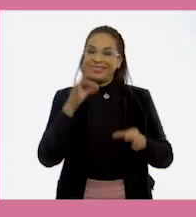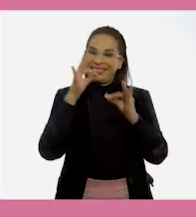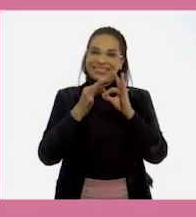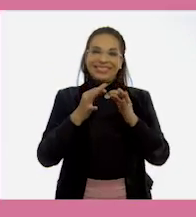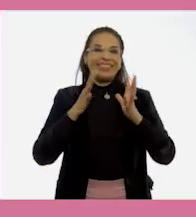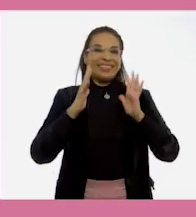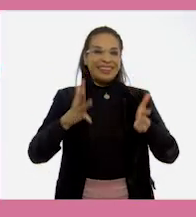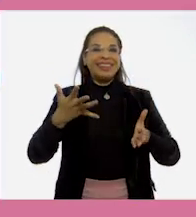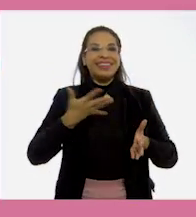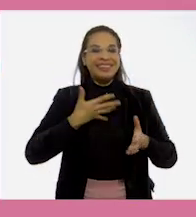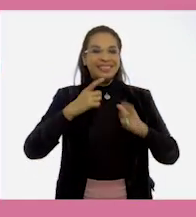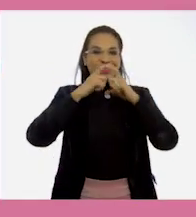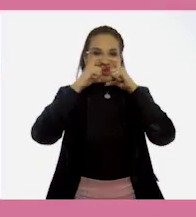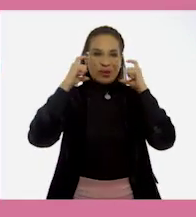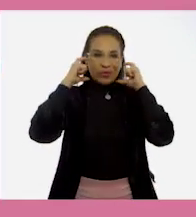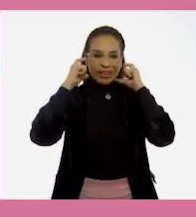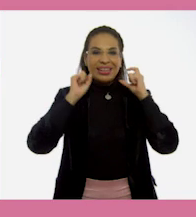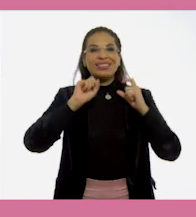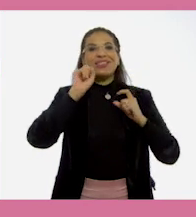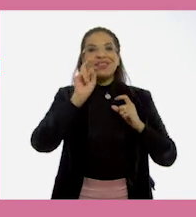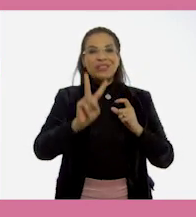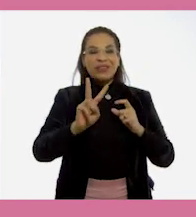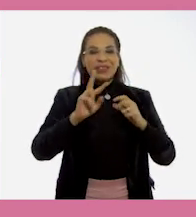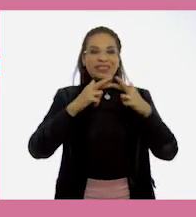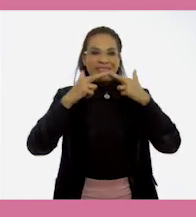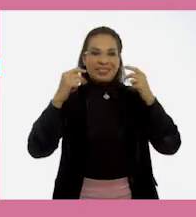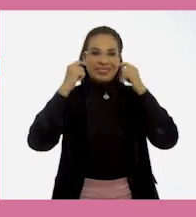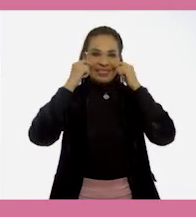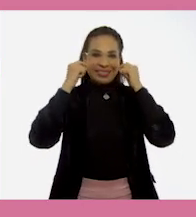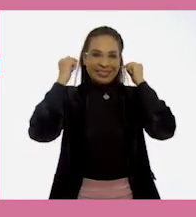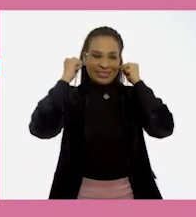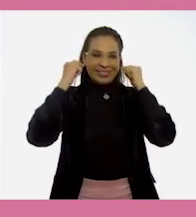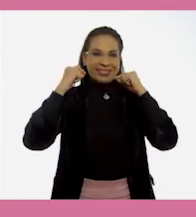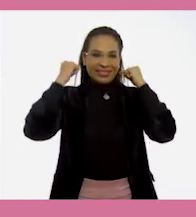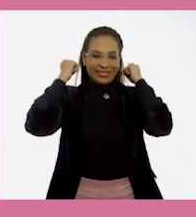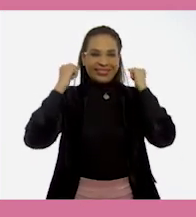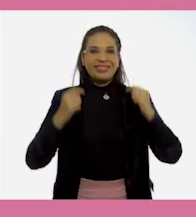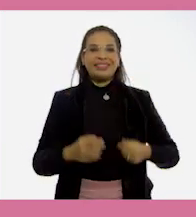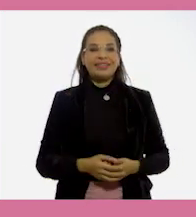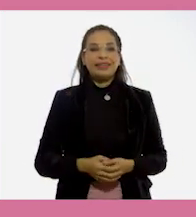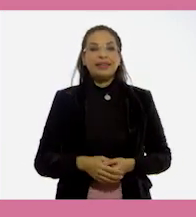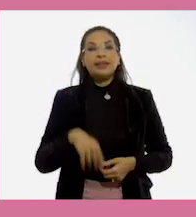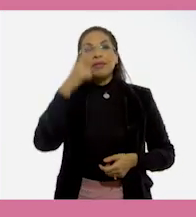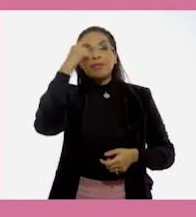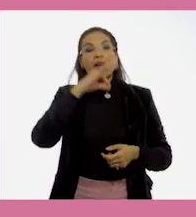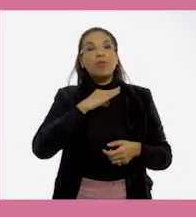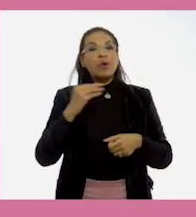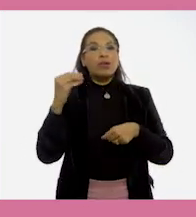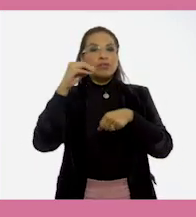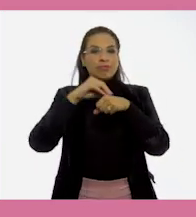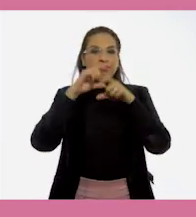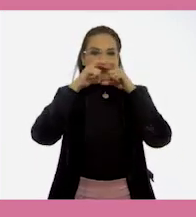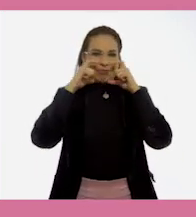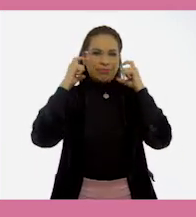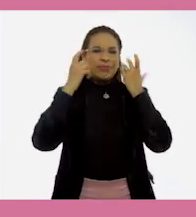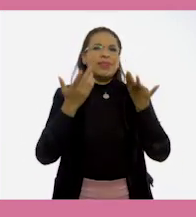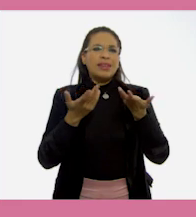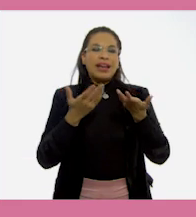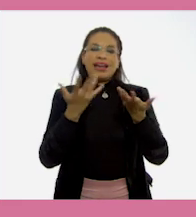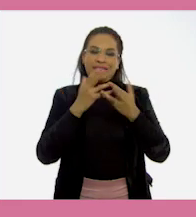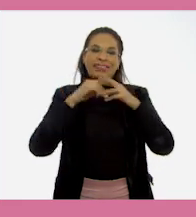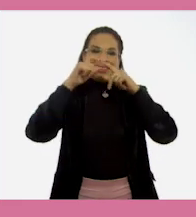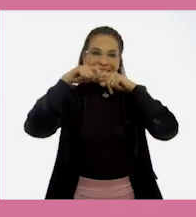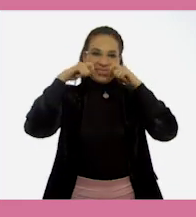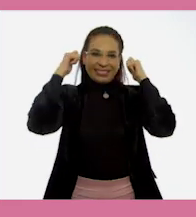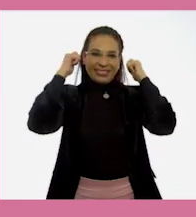Listo. Ya tienes un cubrebocas con dos pares de cuerdas. 7. colocártelo, deberás amarrar las